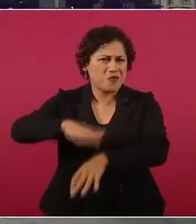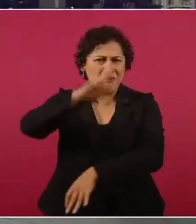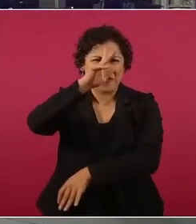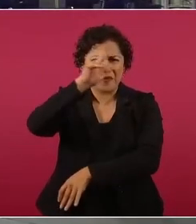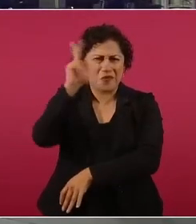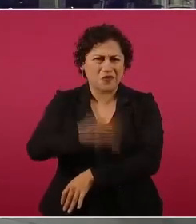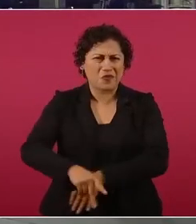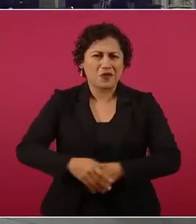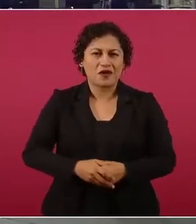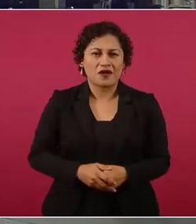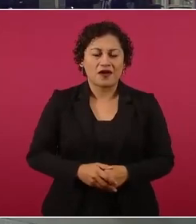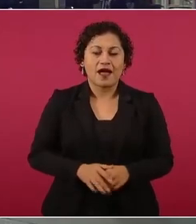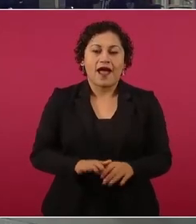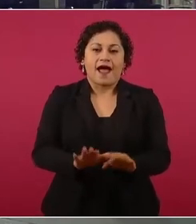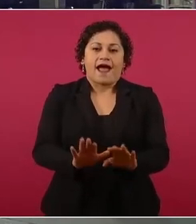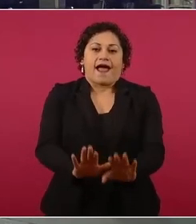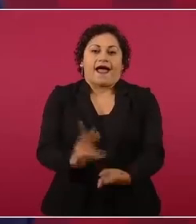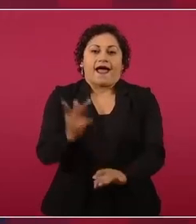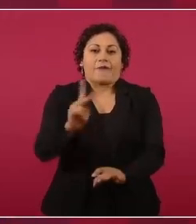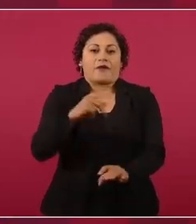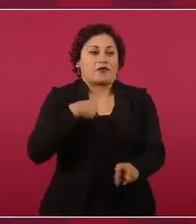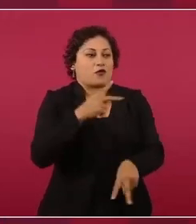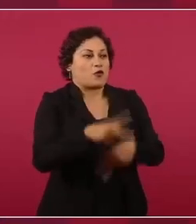Ah, pero voy a Badiraguato.